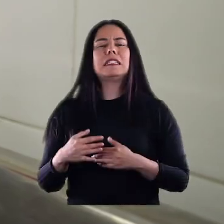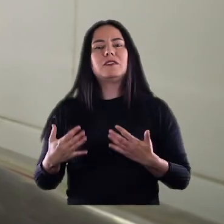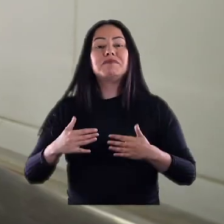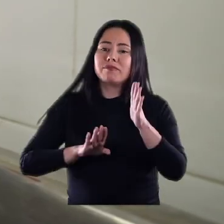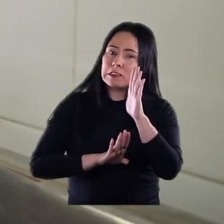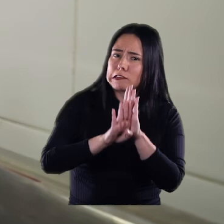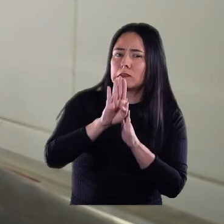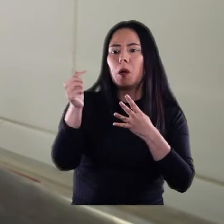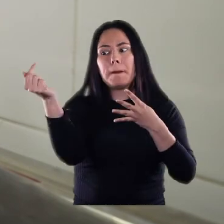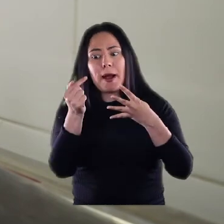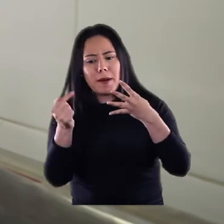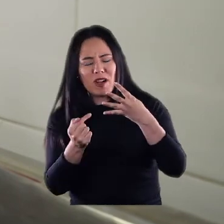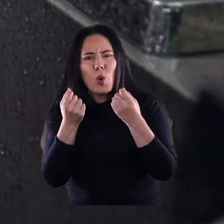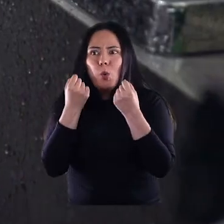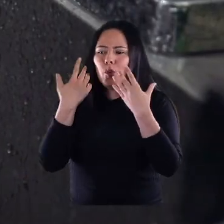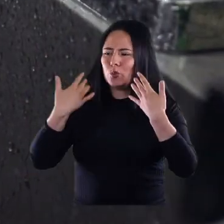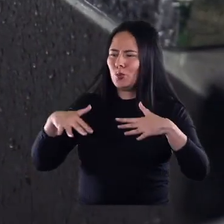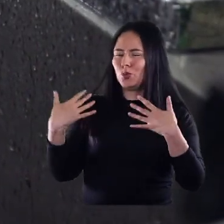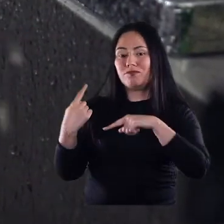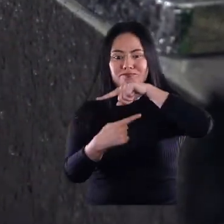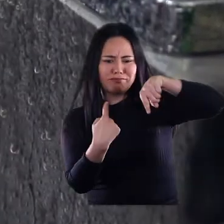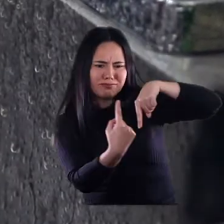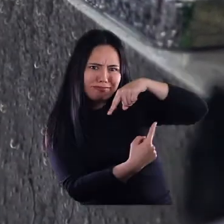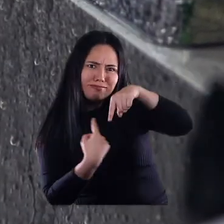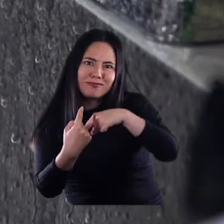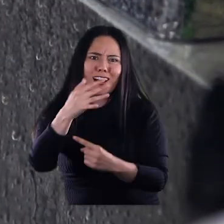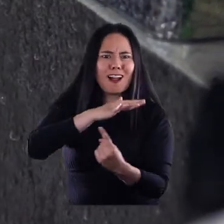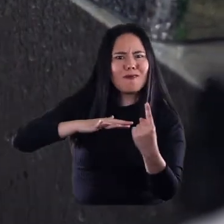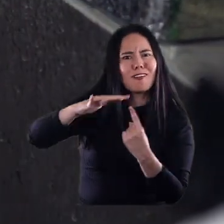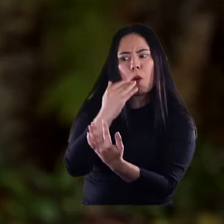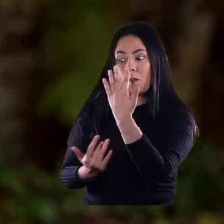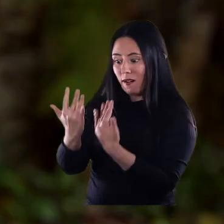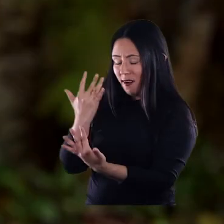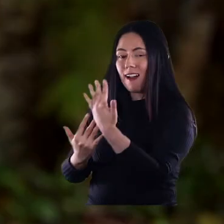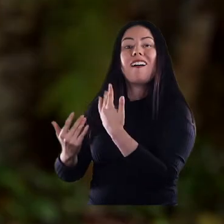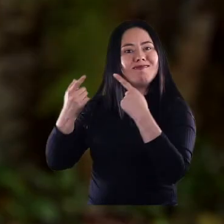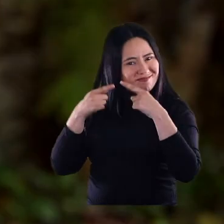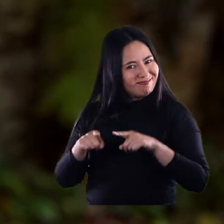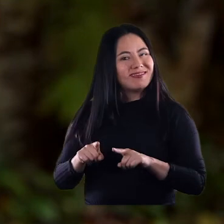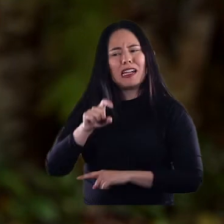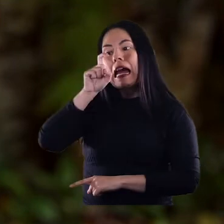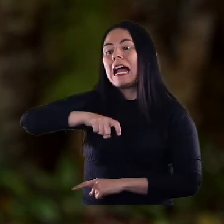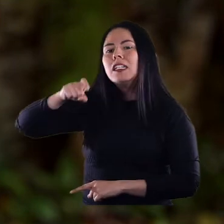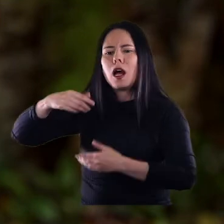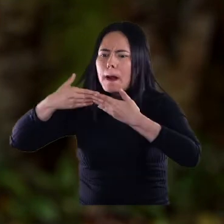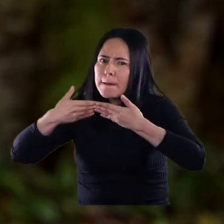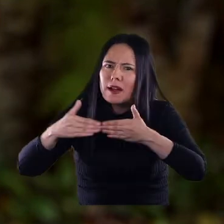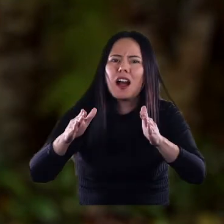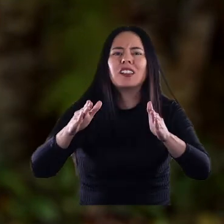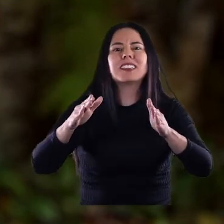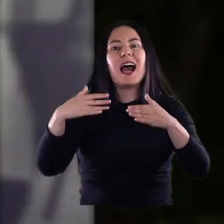Siguen llegando los requerimientos y nos damos cuenta que el turismo de APA es turismo ambiental, pero turismo gastronómico también y que necesitamos abrir